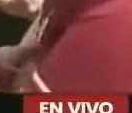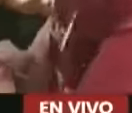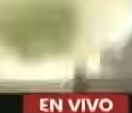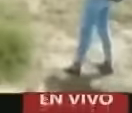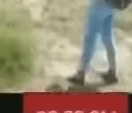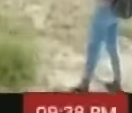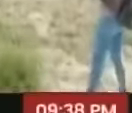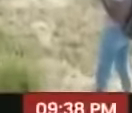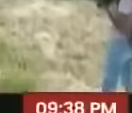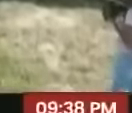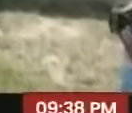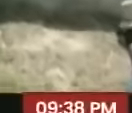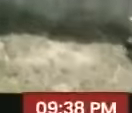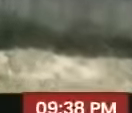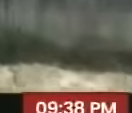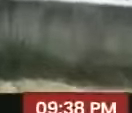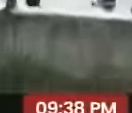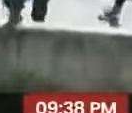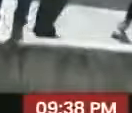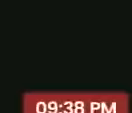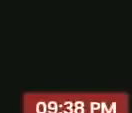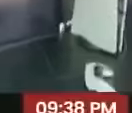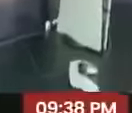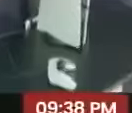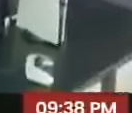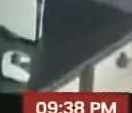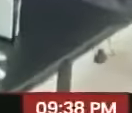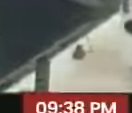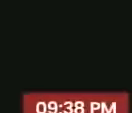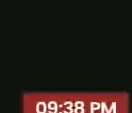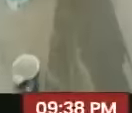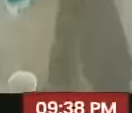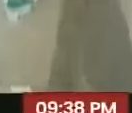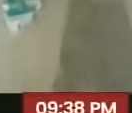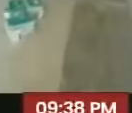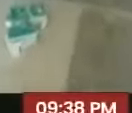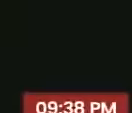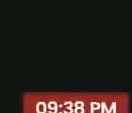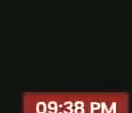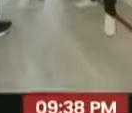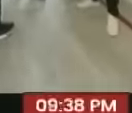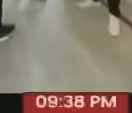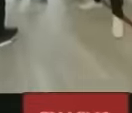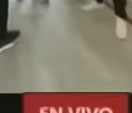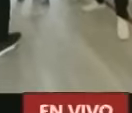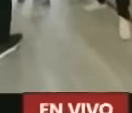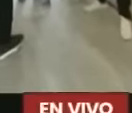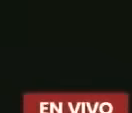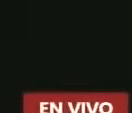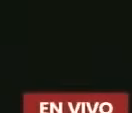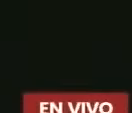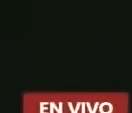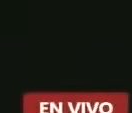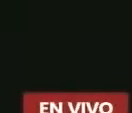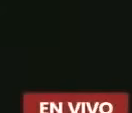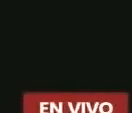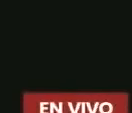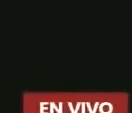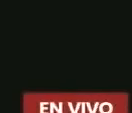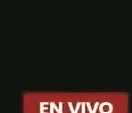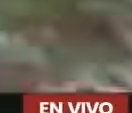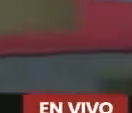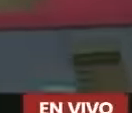conectamos para el desarrollo de nuevos espacios. Área de aimer, área de podcast y área de formación. Y hoy